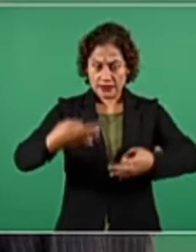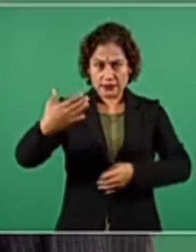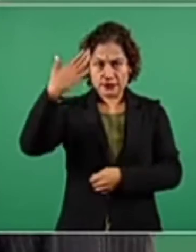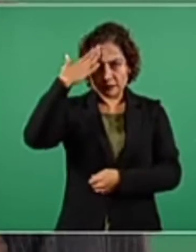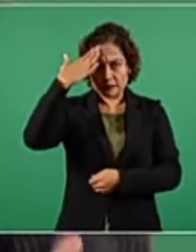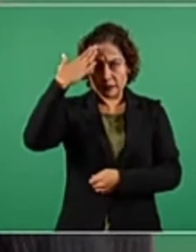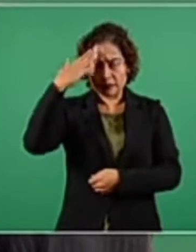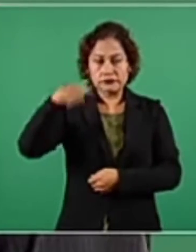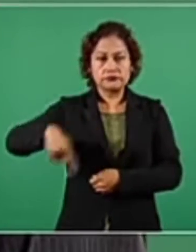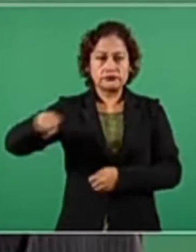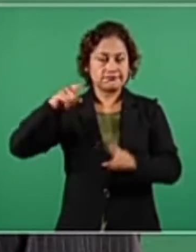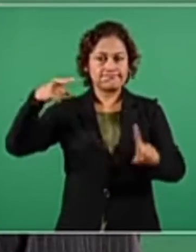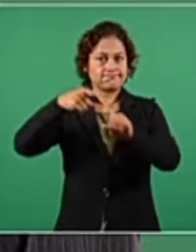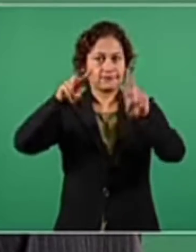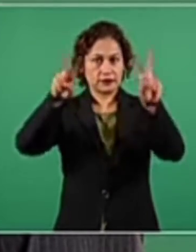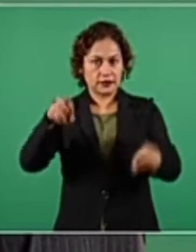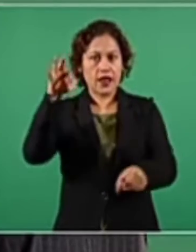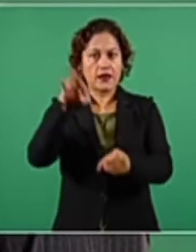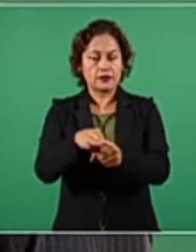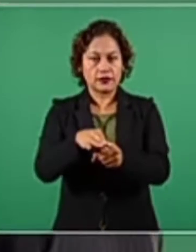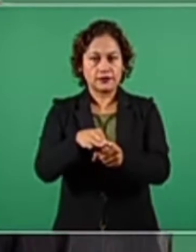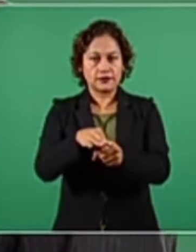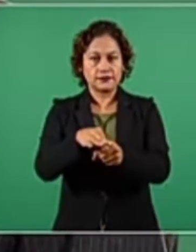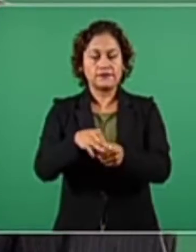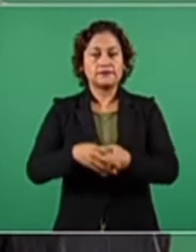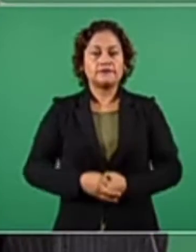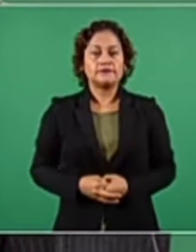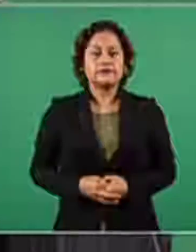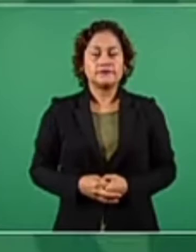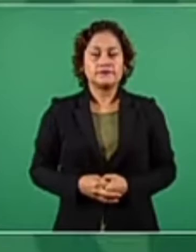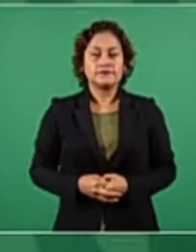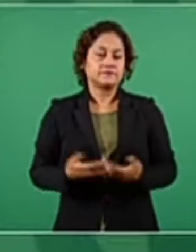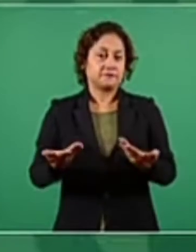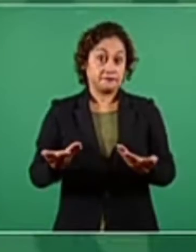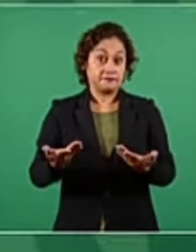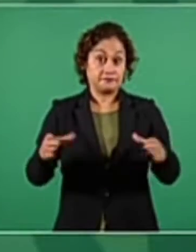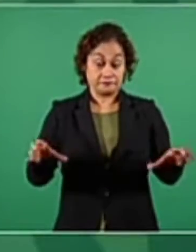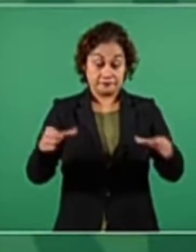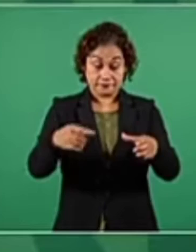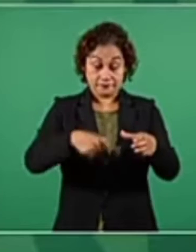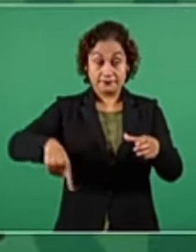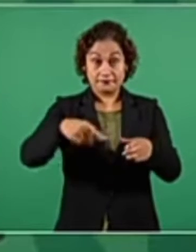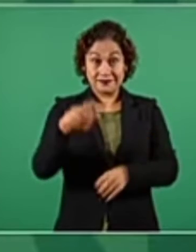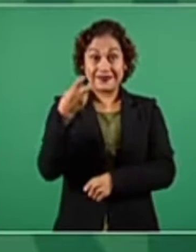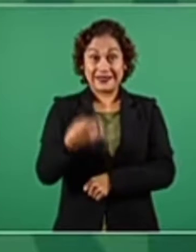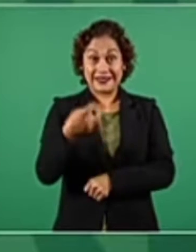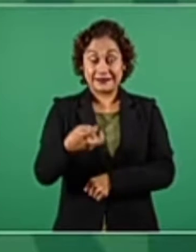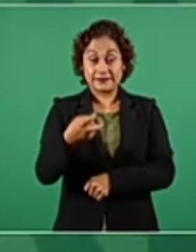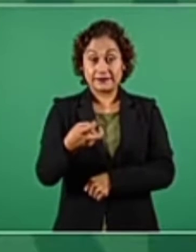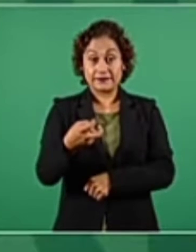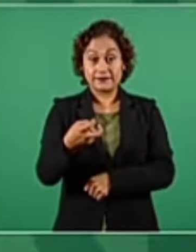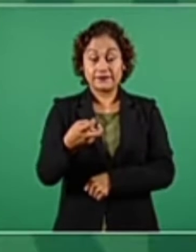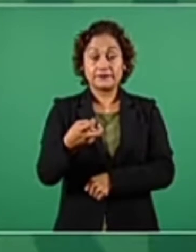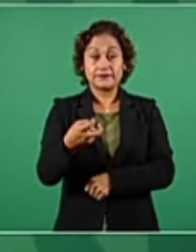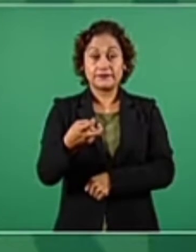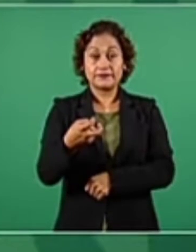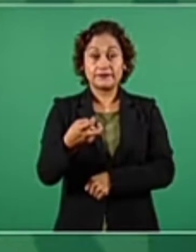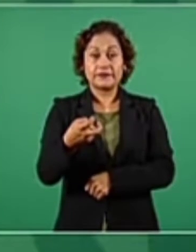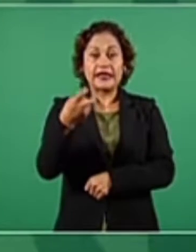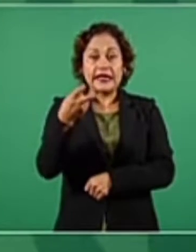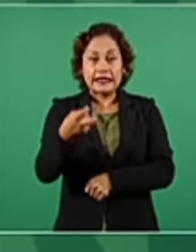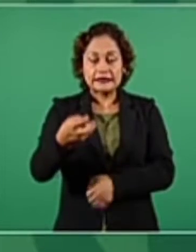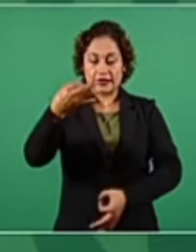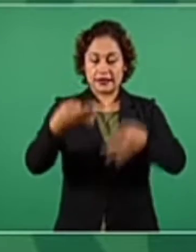electorales, del organismo que es la última instancia, cuyas resoluciones